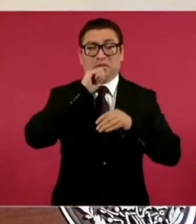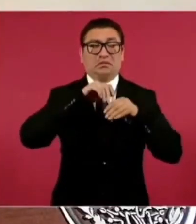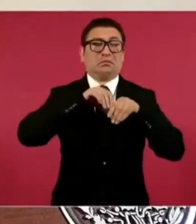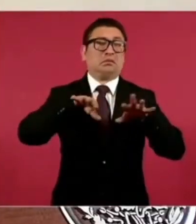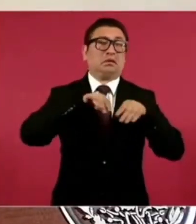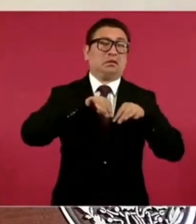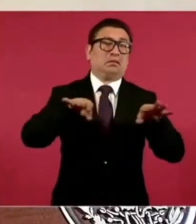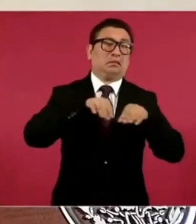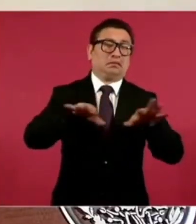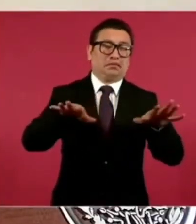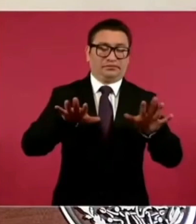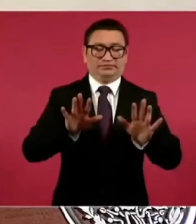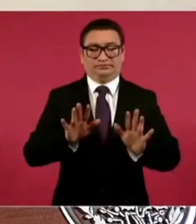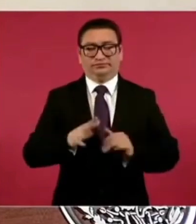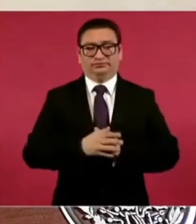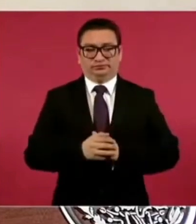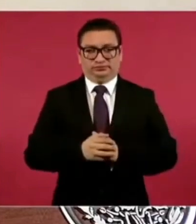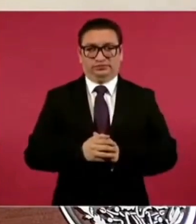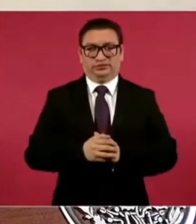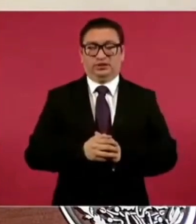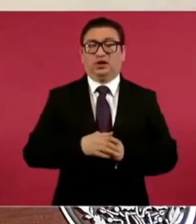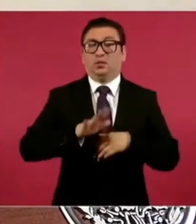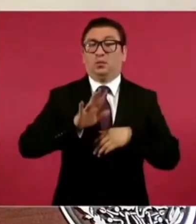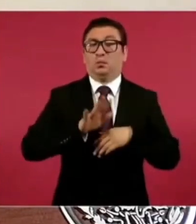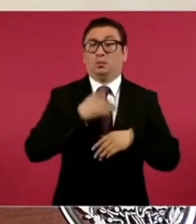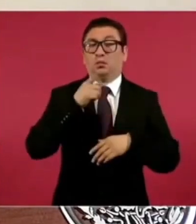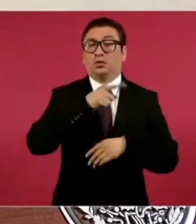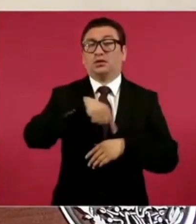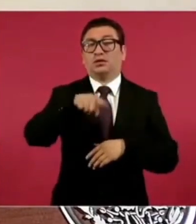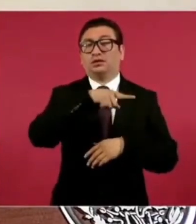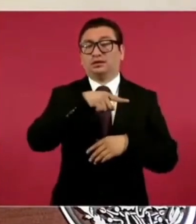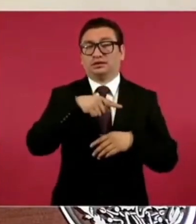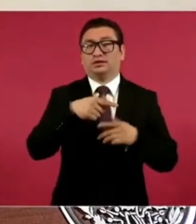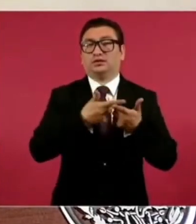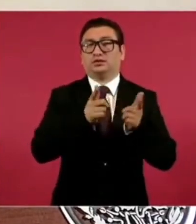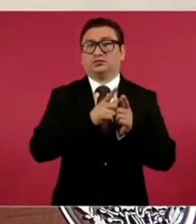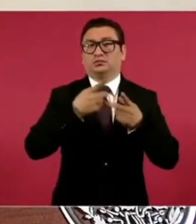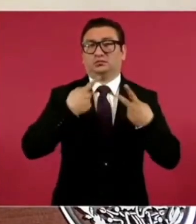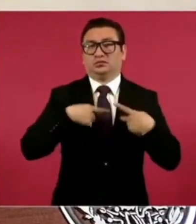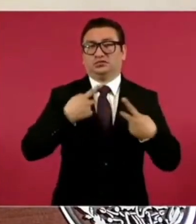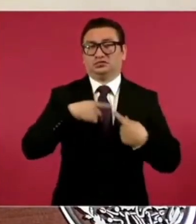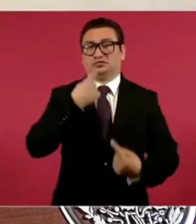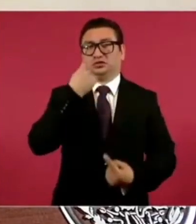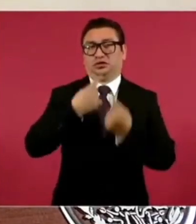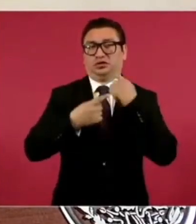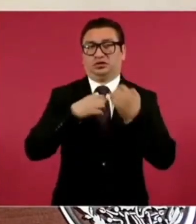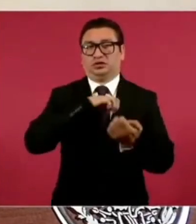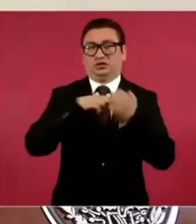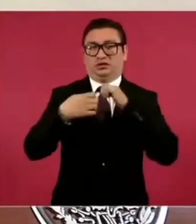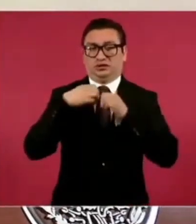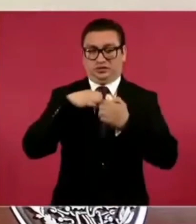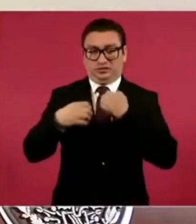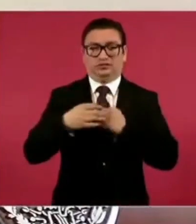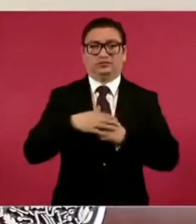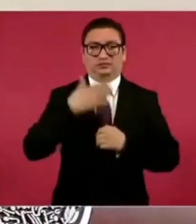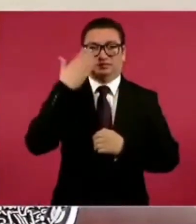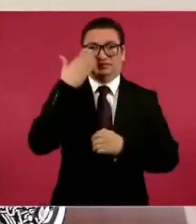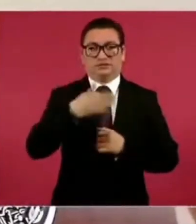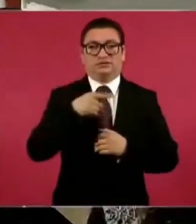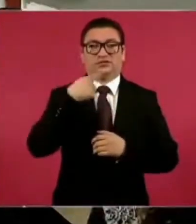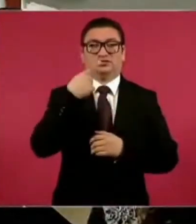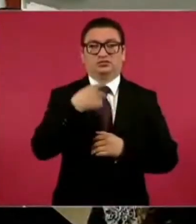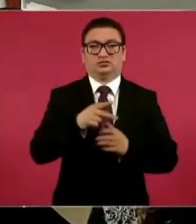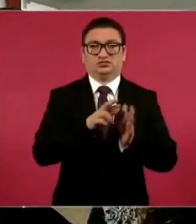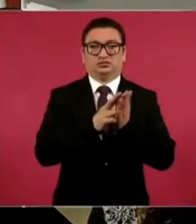los que están en contra de nosotros. Lamentablemente el proceso ya se convirtió también